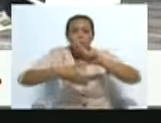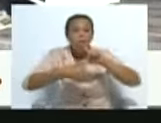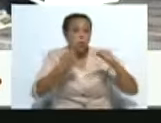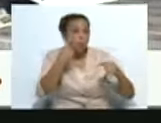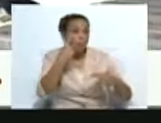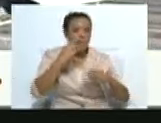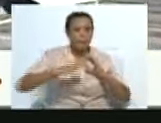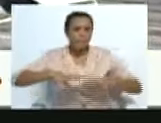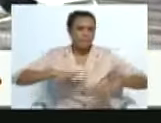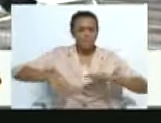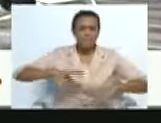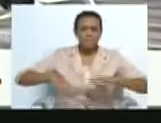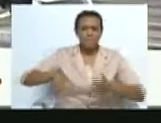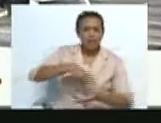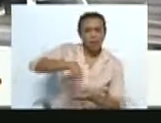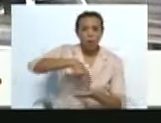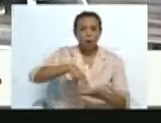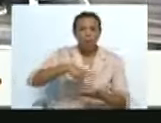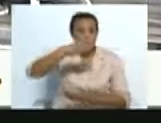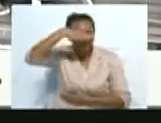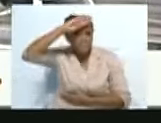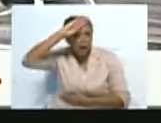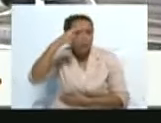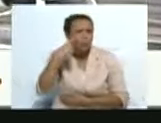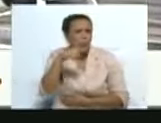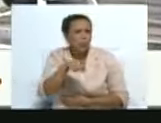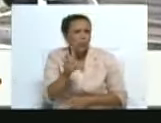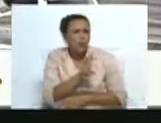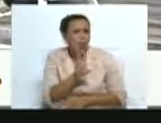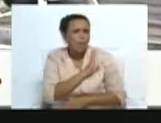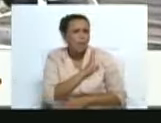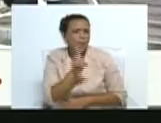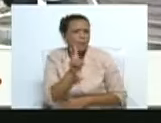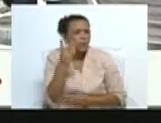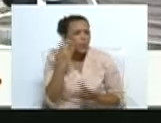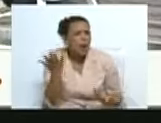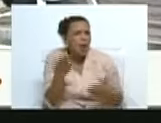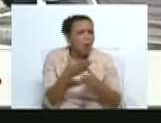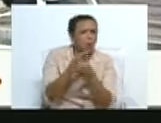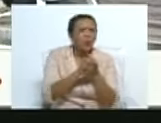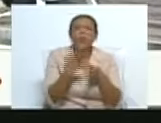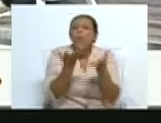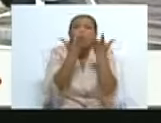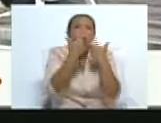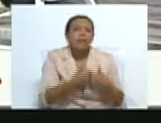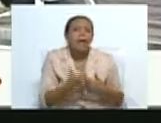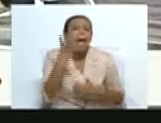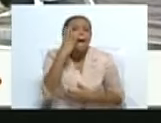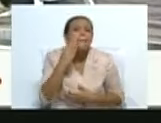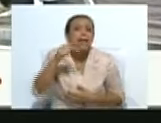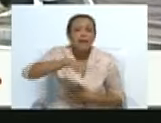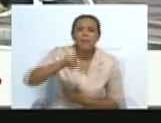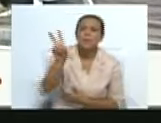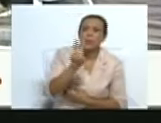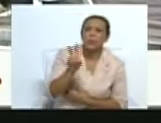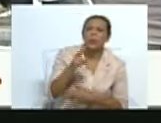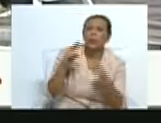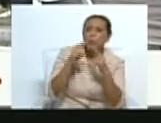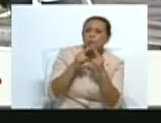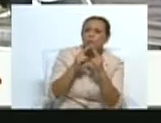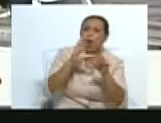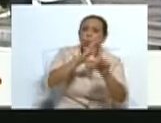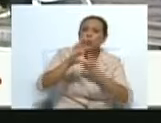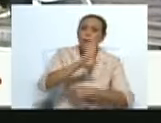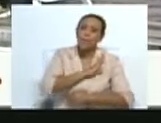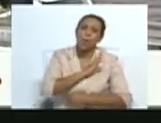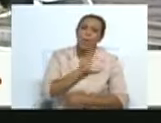bailando tamunangue, es de Cuba, estaba bailando tamunangue aquí con los compañeros. Cuénteme cómo ha sido la experiencia de conocer más de la